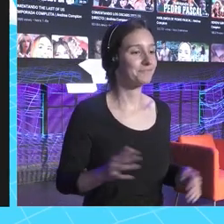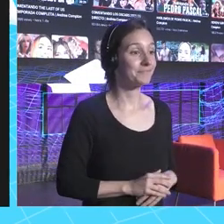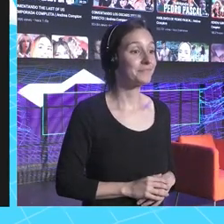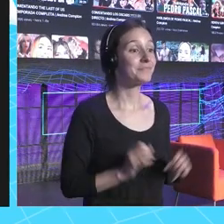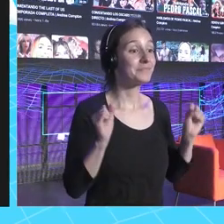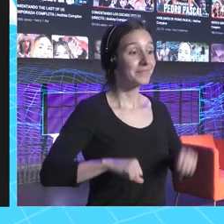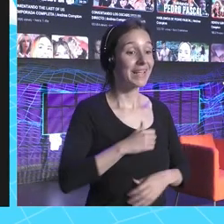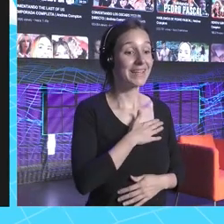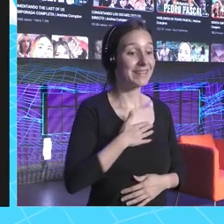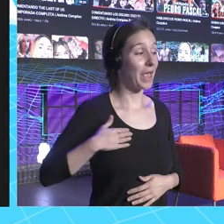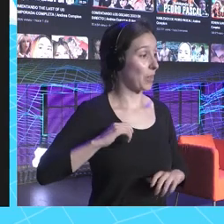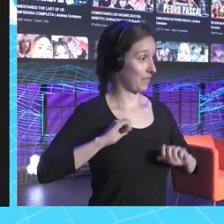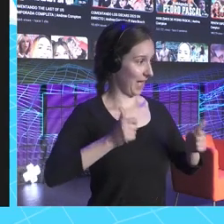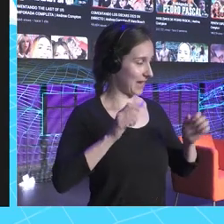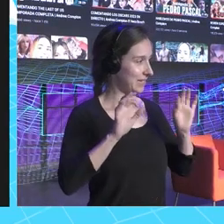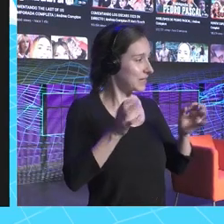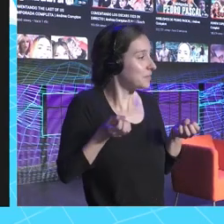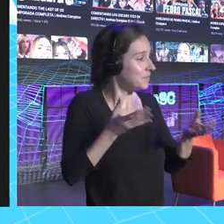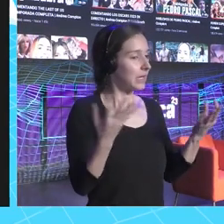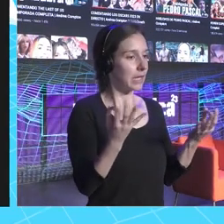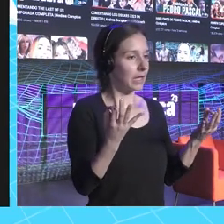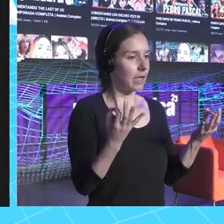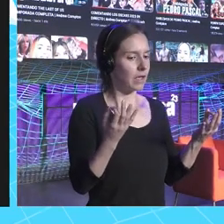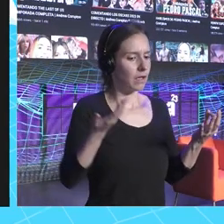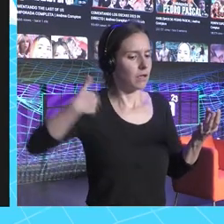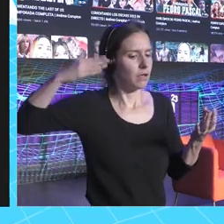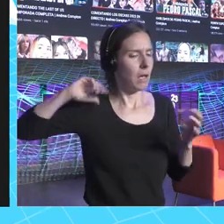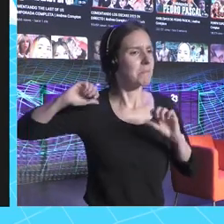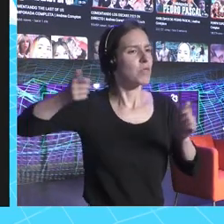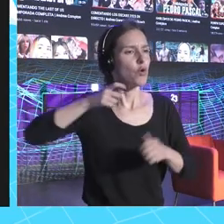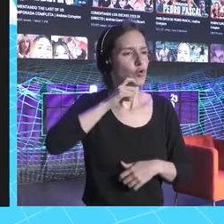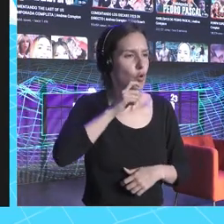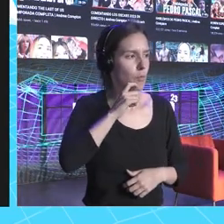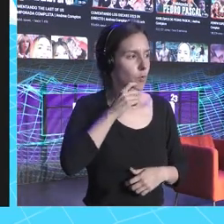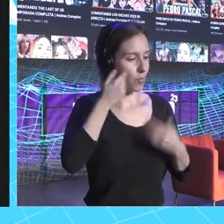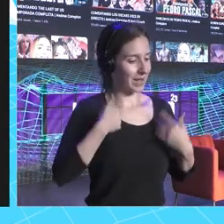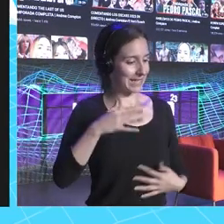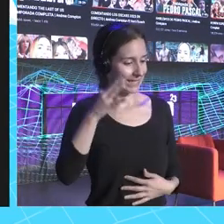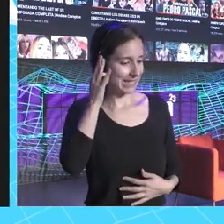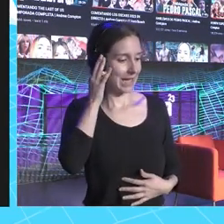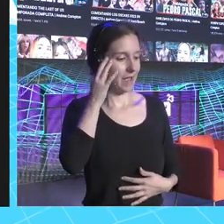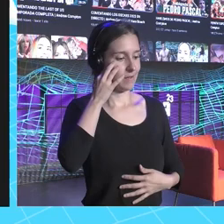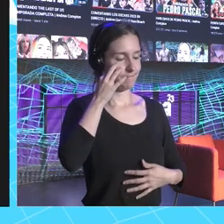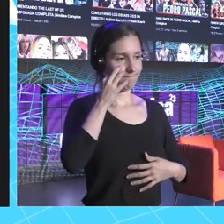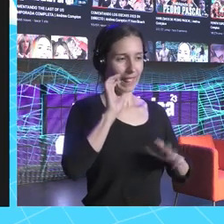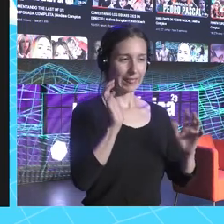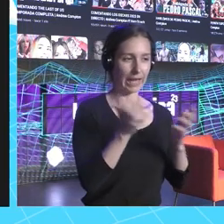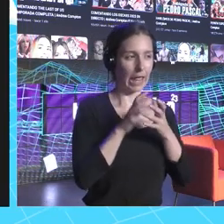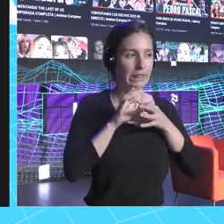vale. Quería empezar contando cómo empieza todo esto, sobre todo como chica, chica en la industria, en Internet.